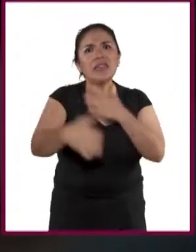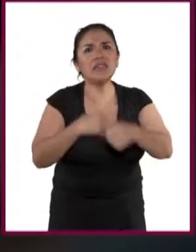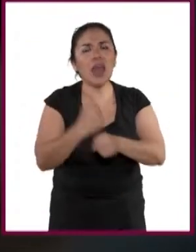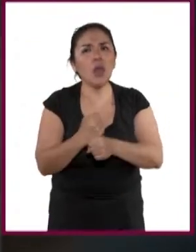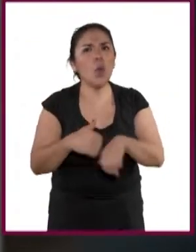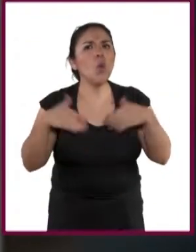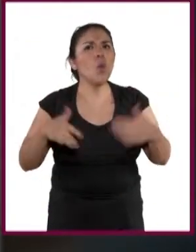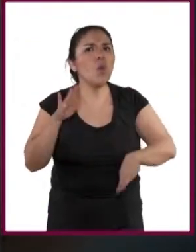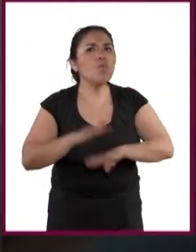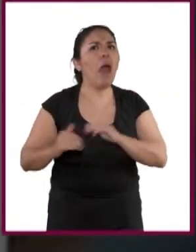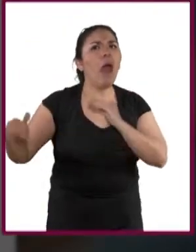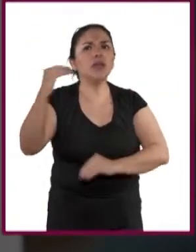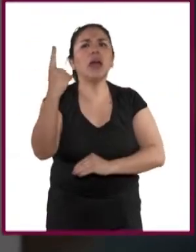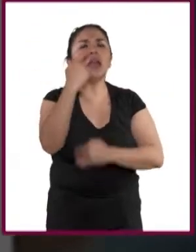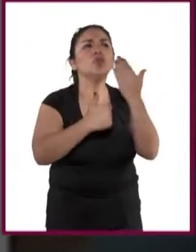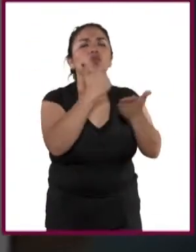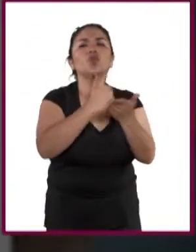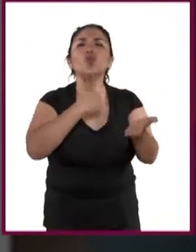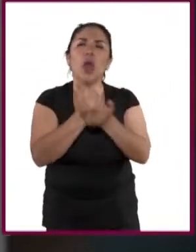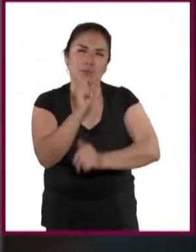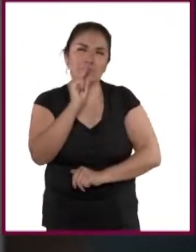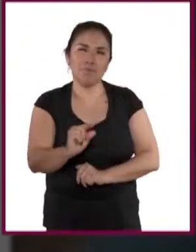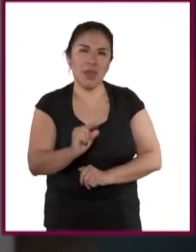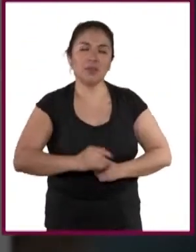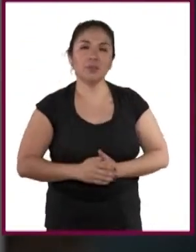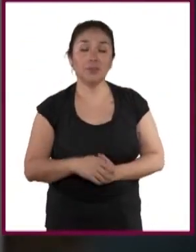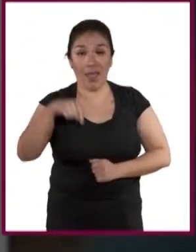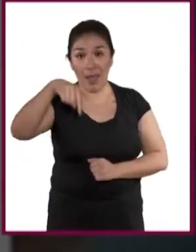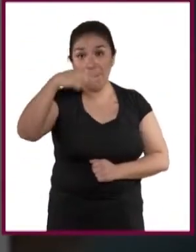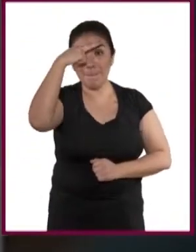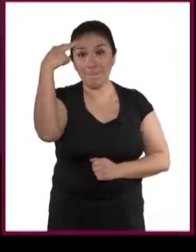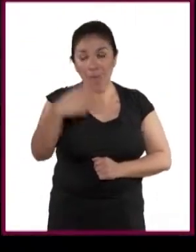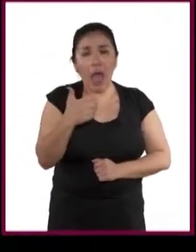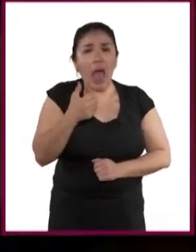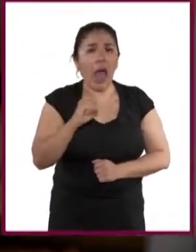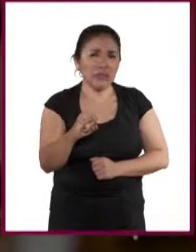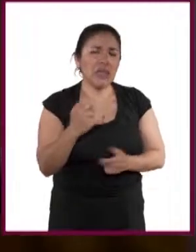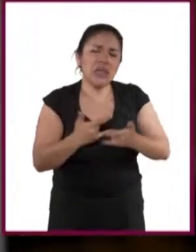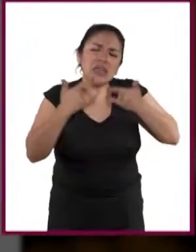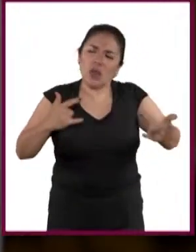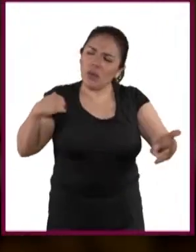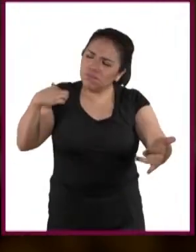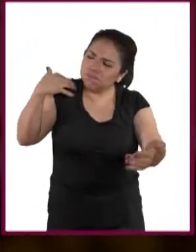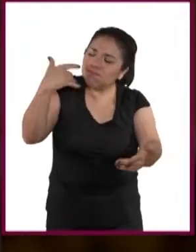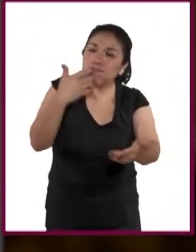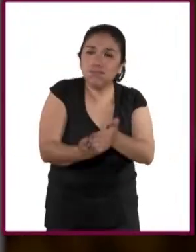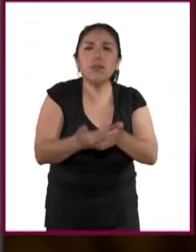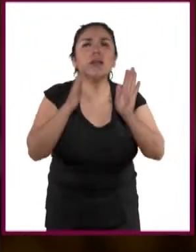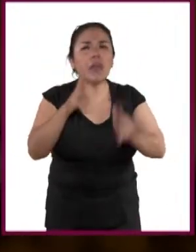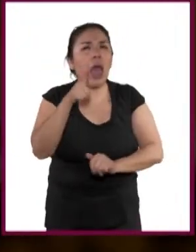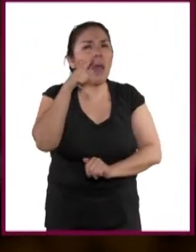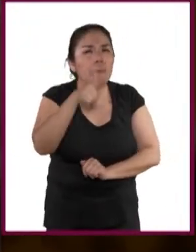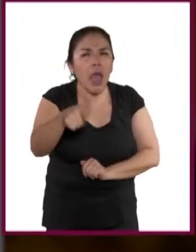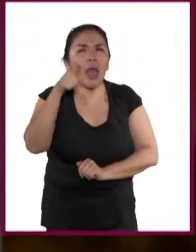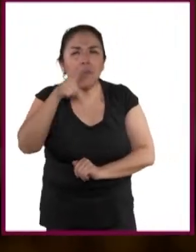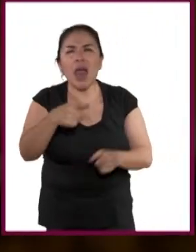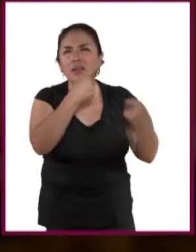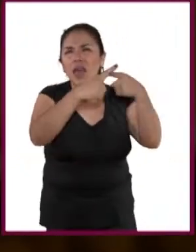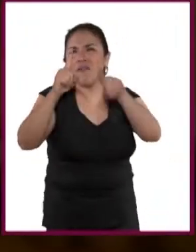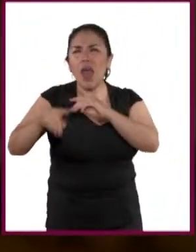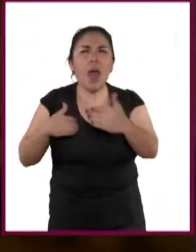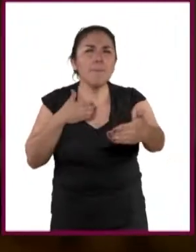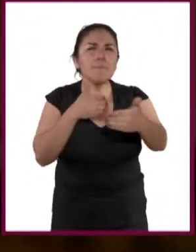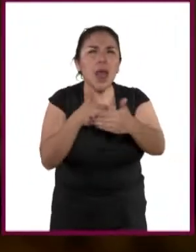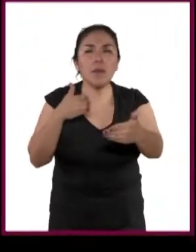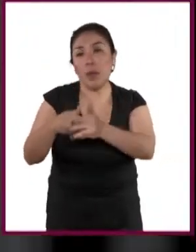15 años es más alta que en las zonas urbanas. México, a lo largo de su historia, se ha enfrentado, entre